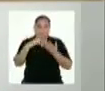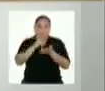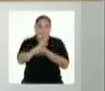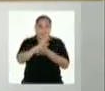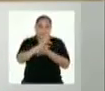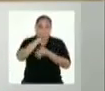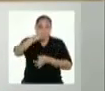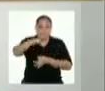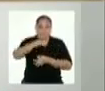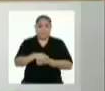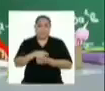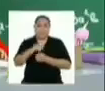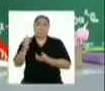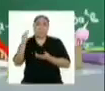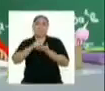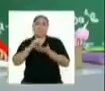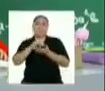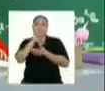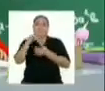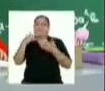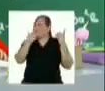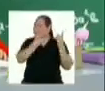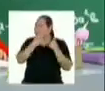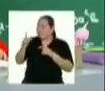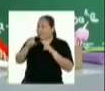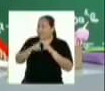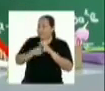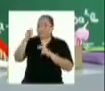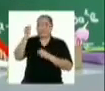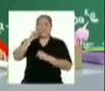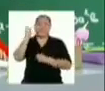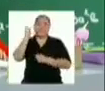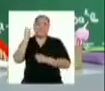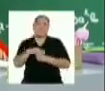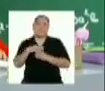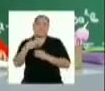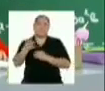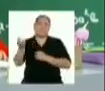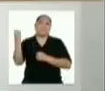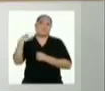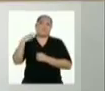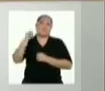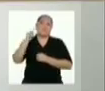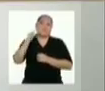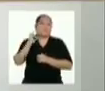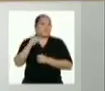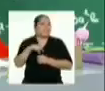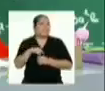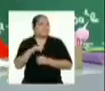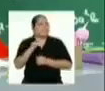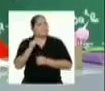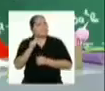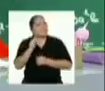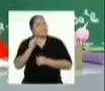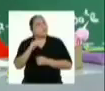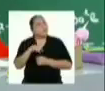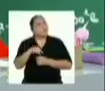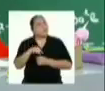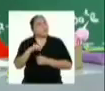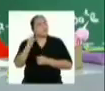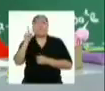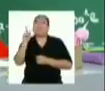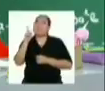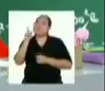reutilizable listo para empezar? Obvio, profesora. Además, después de lo que me dijo Atoj... ¿Atoj? Ah,